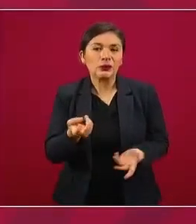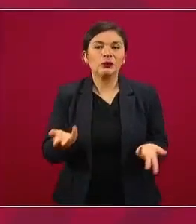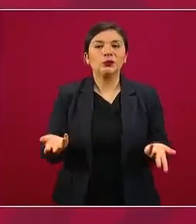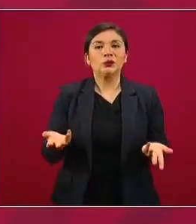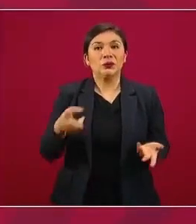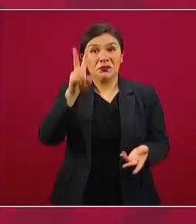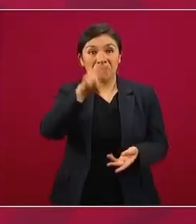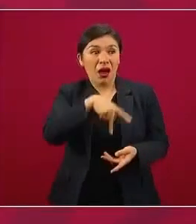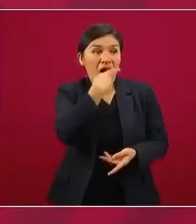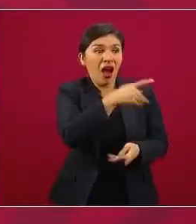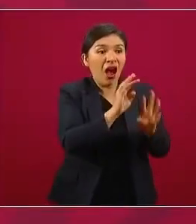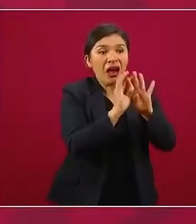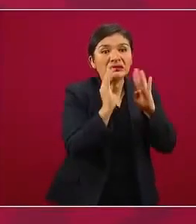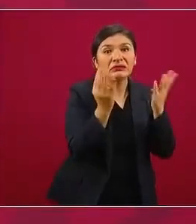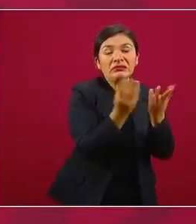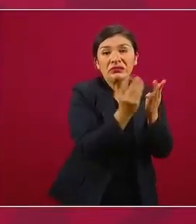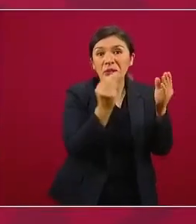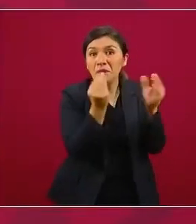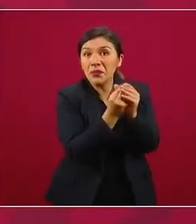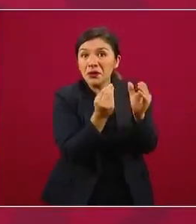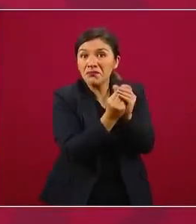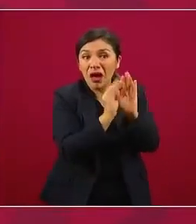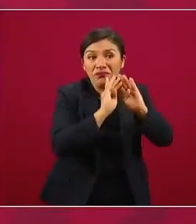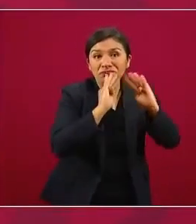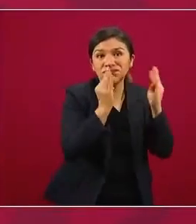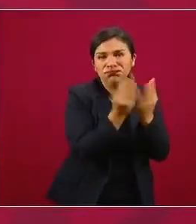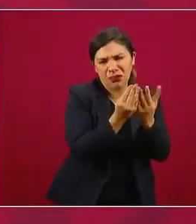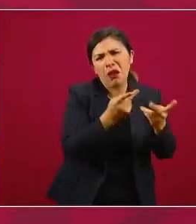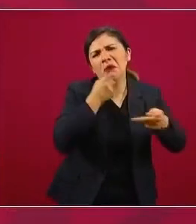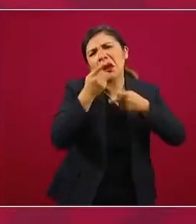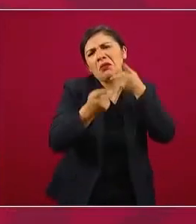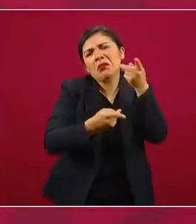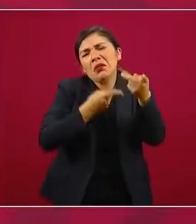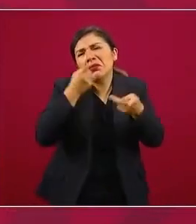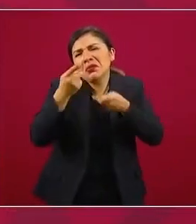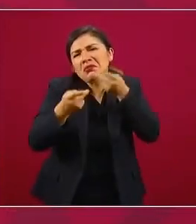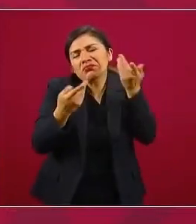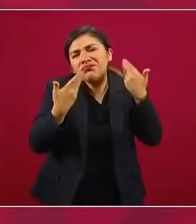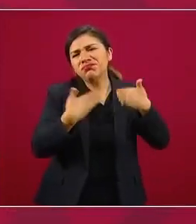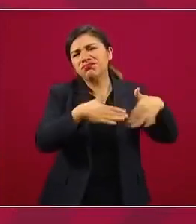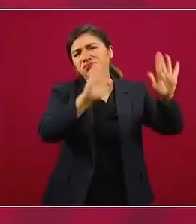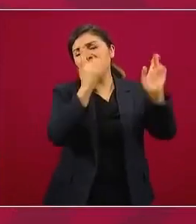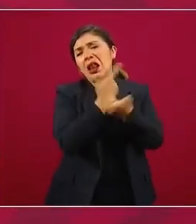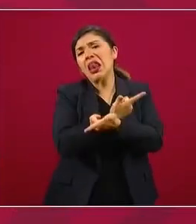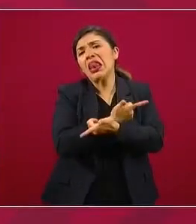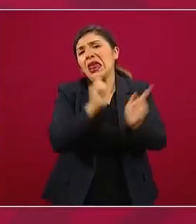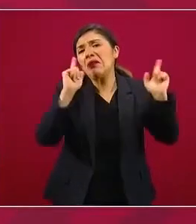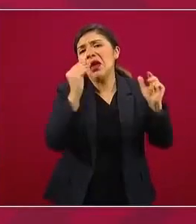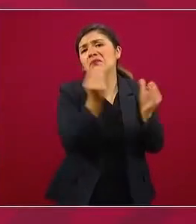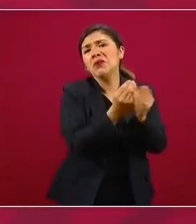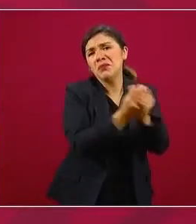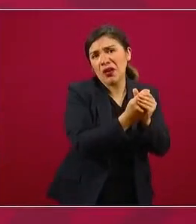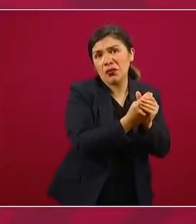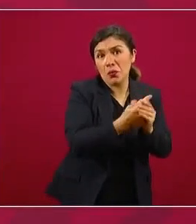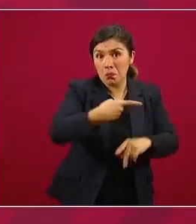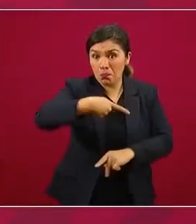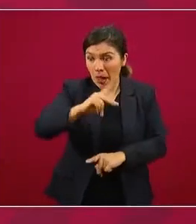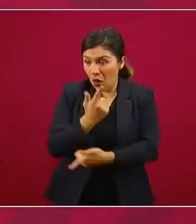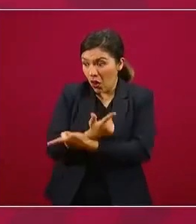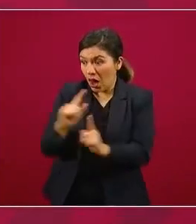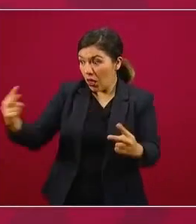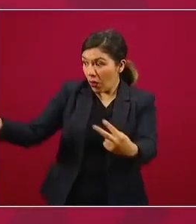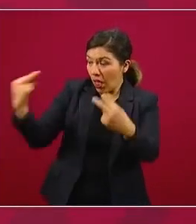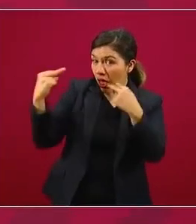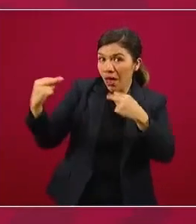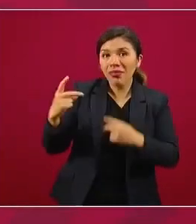en lo privado pueden expresarse así, pero en público tiene que haber